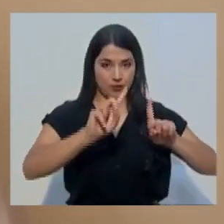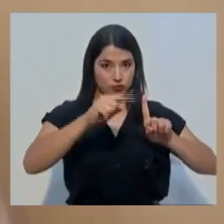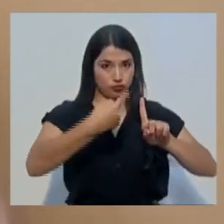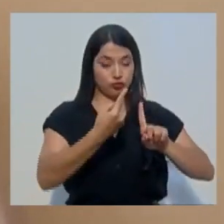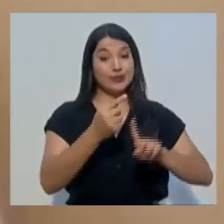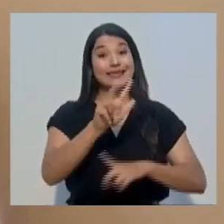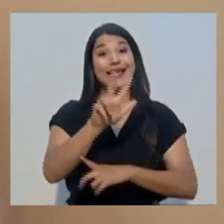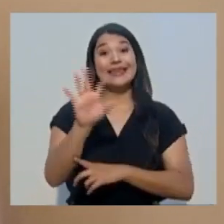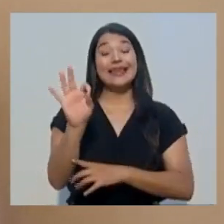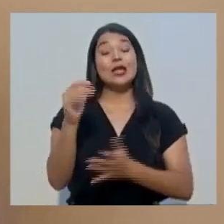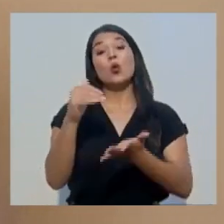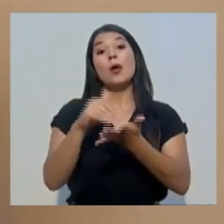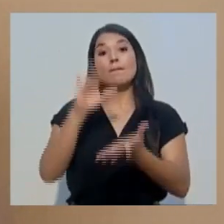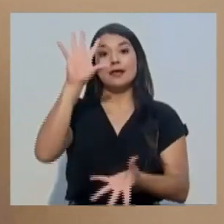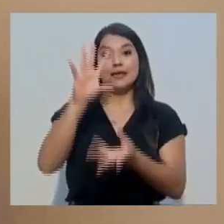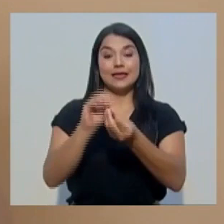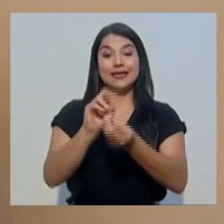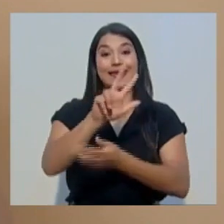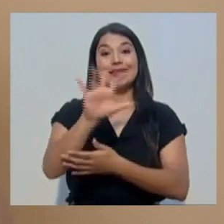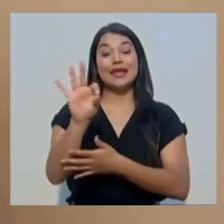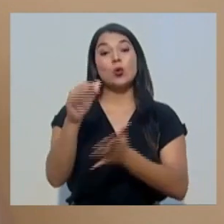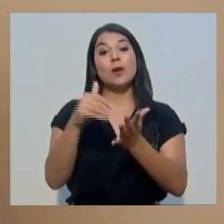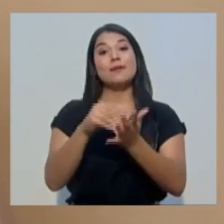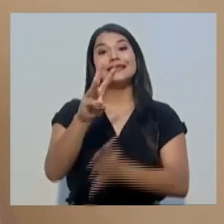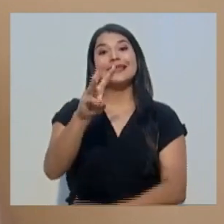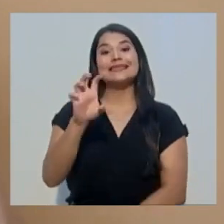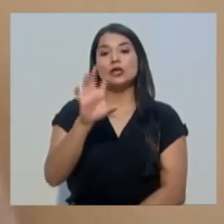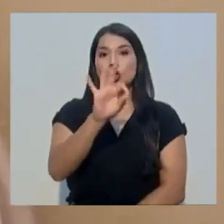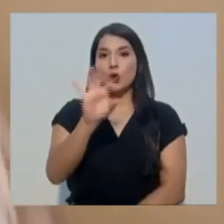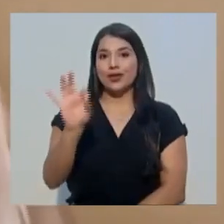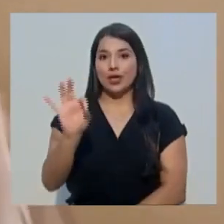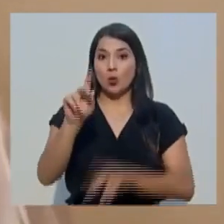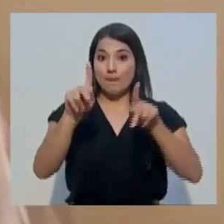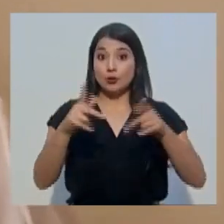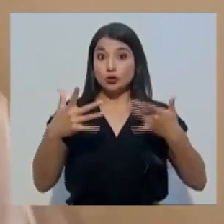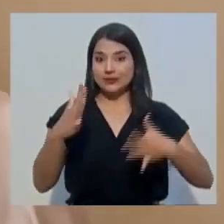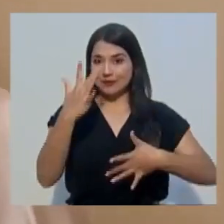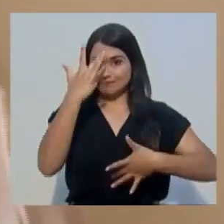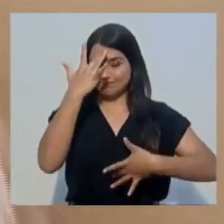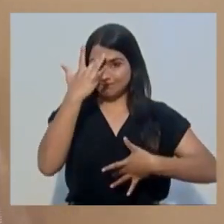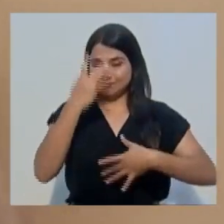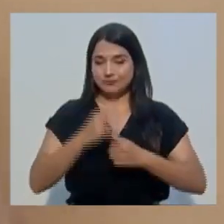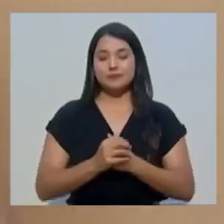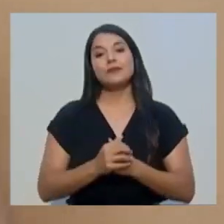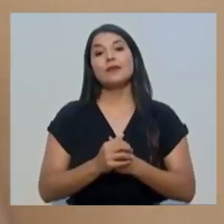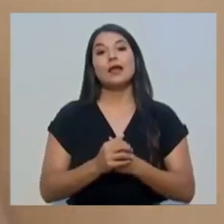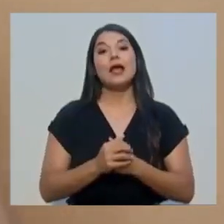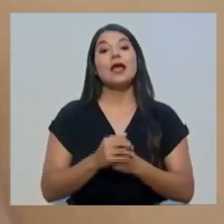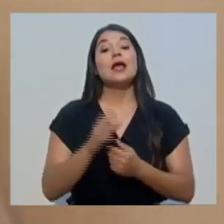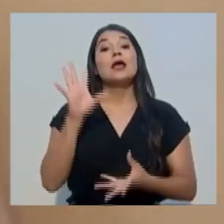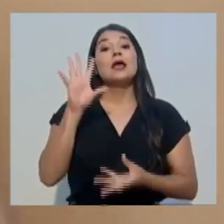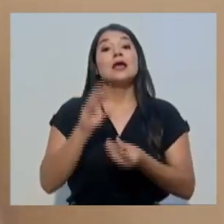39,699 casos confirmados. Se contabilizan 15